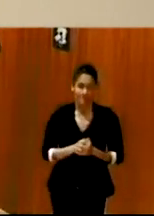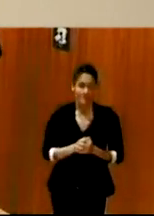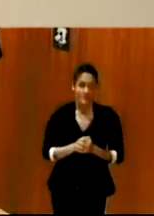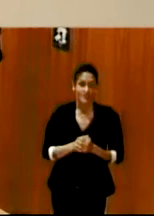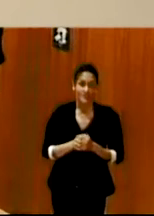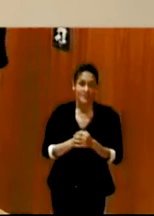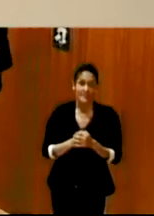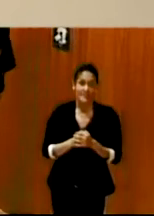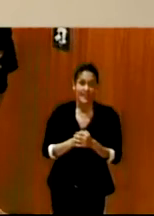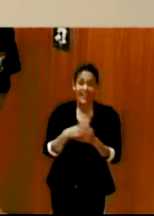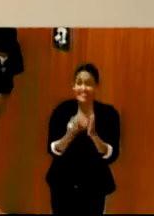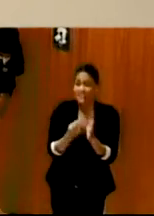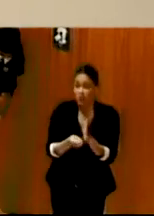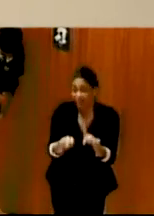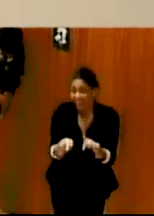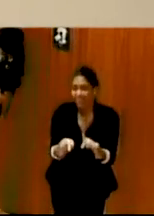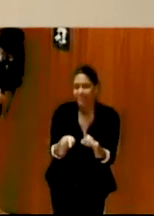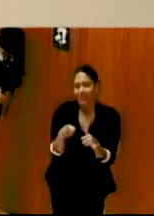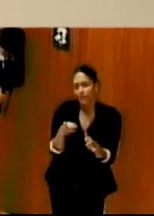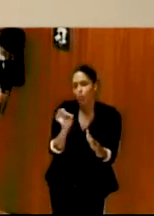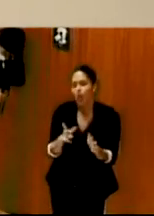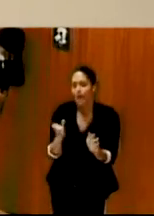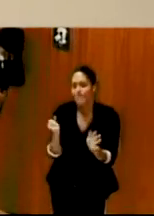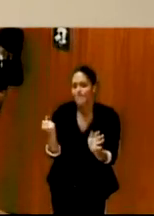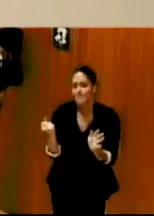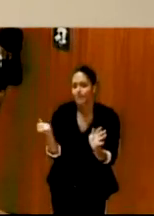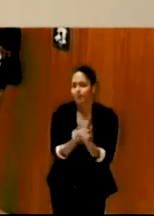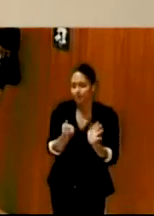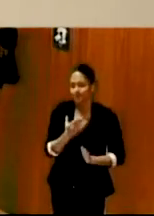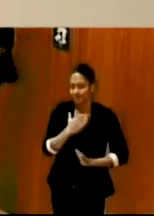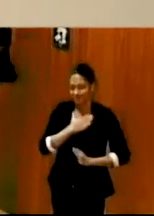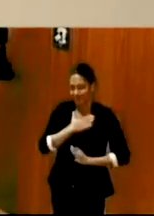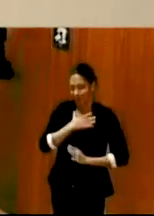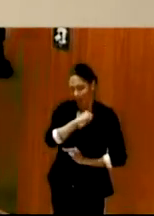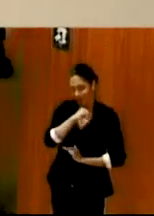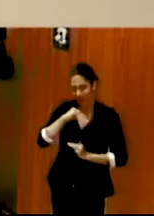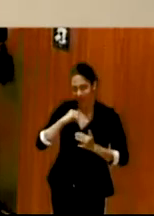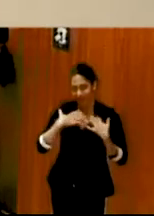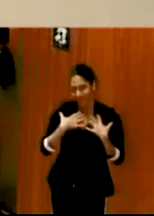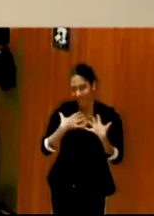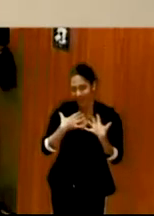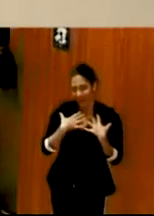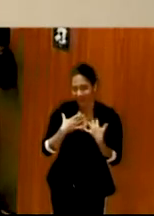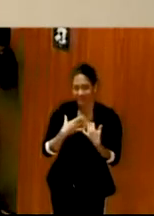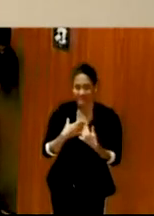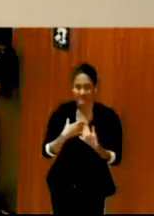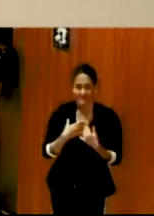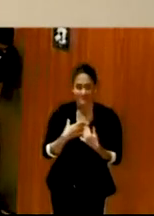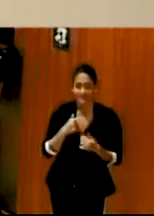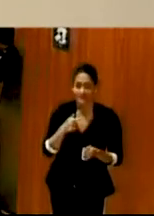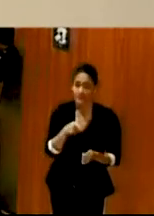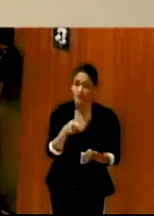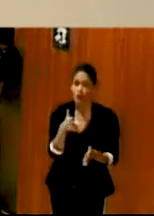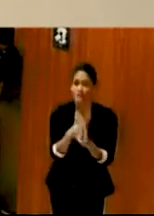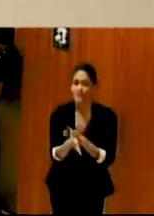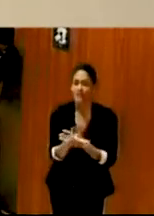Y la signodanza es mi marca personal. La diferencia entre signodanza e interpretación de lengua de signos es que la interpretación